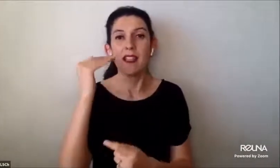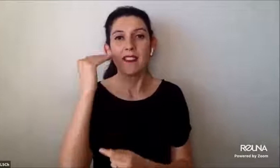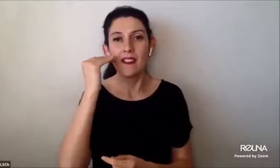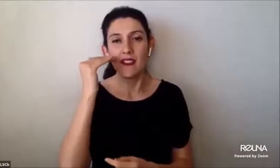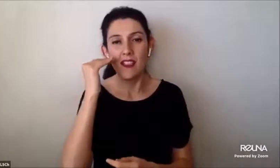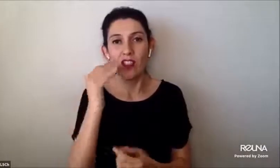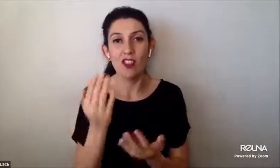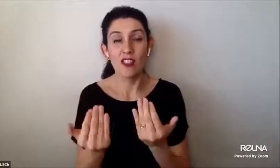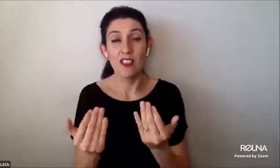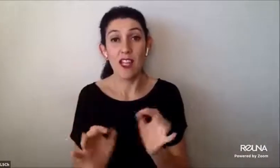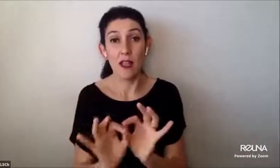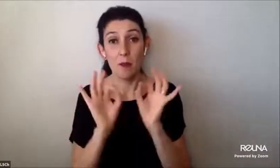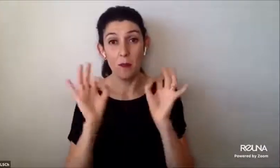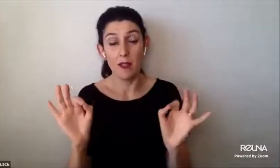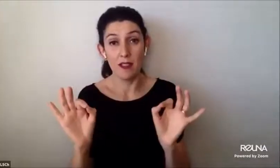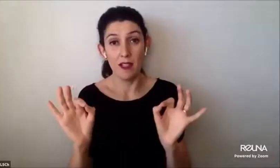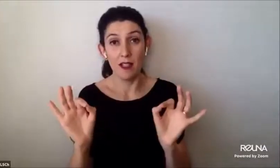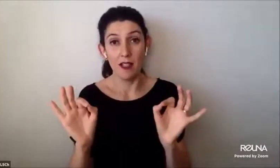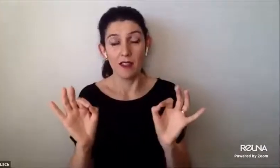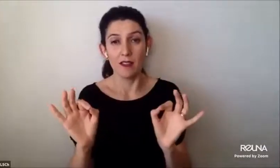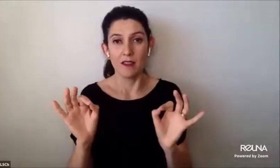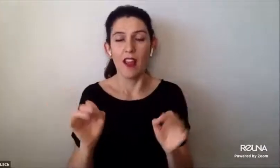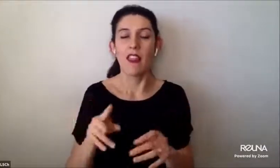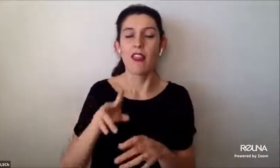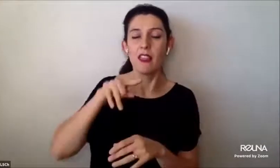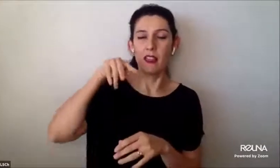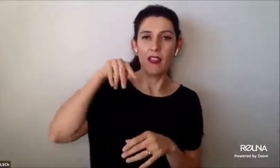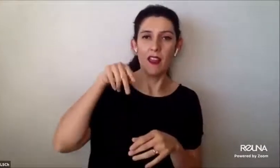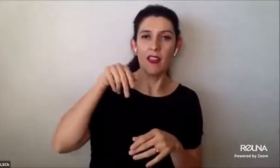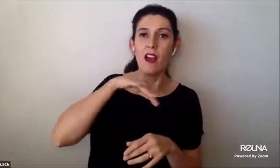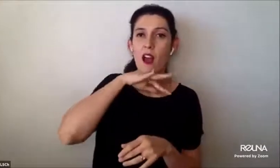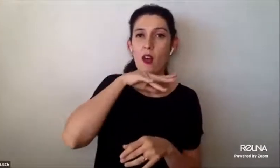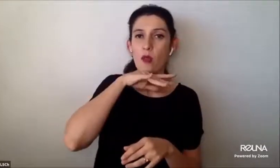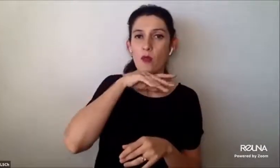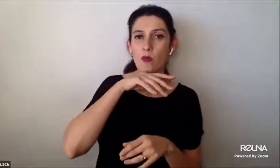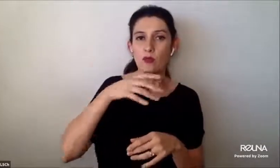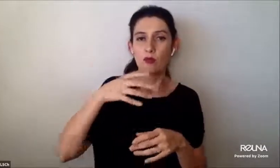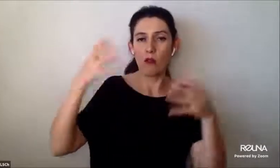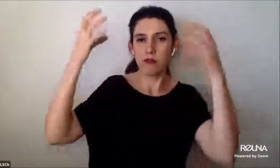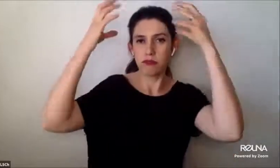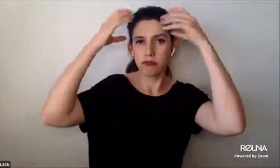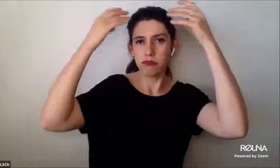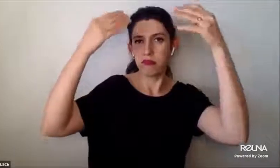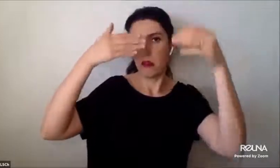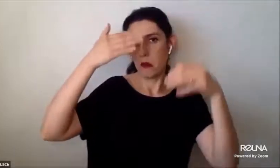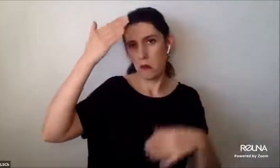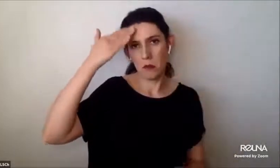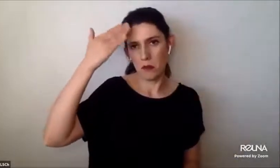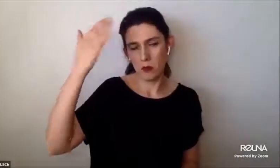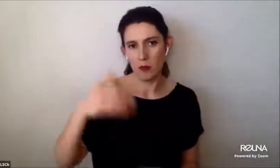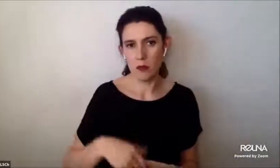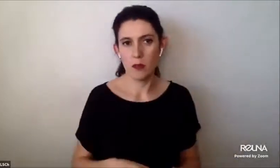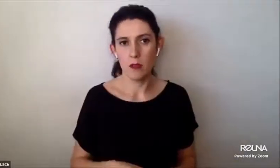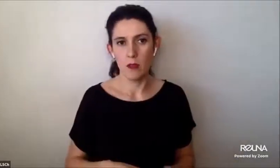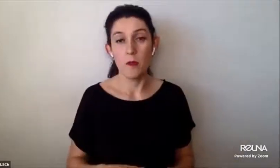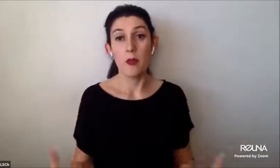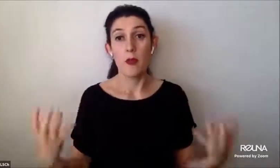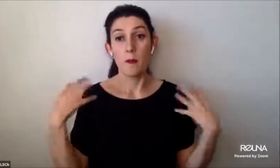segunda parte está a cargo de María Rosa Franz, que es miembro del equipo de Neuromundos,